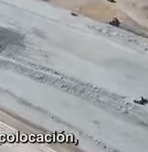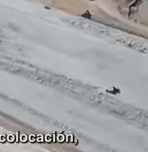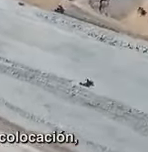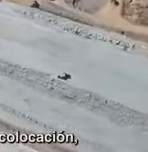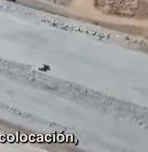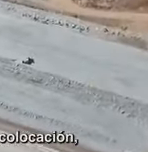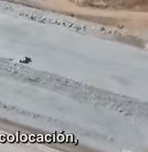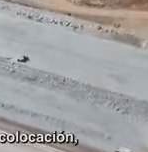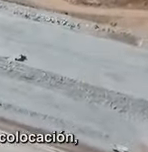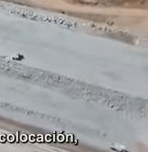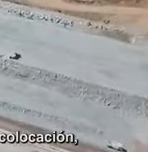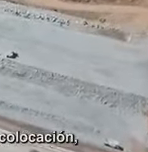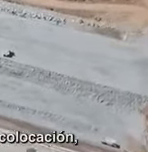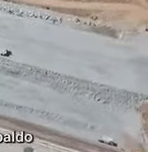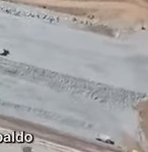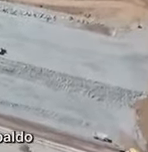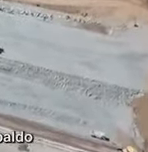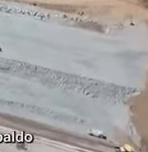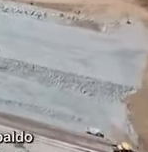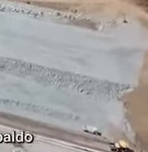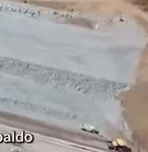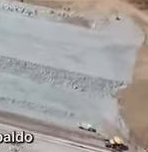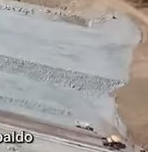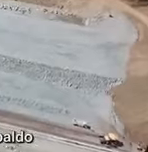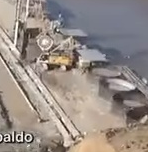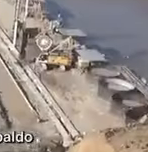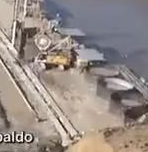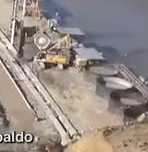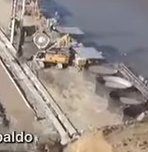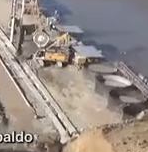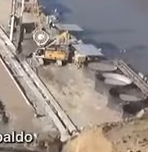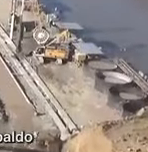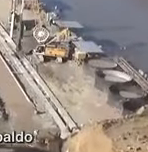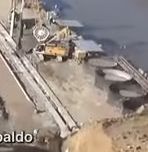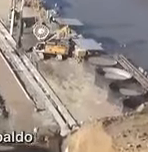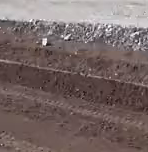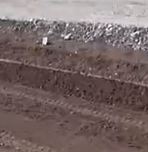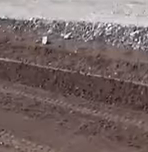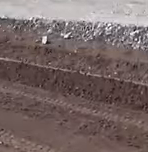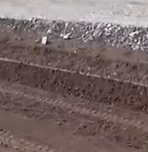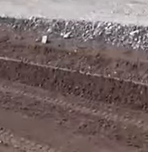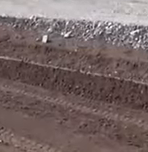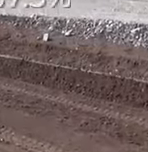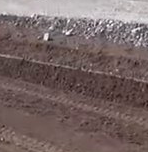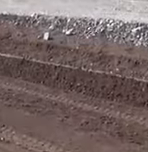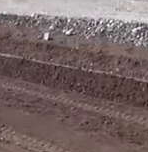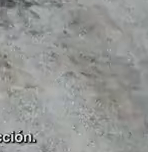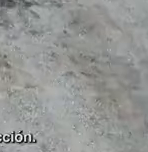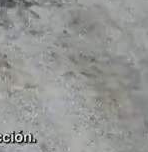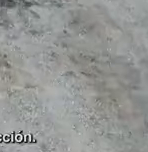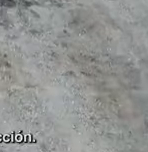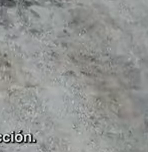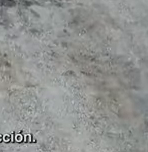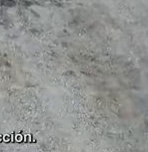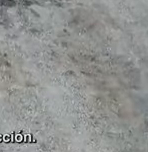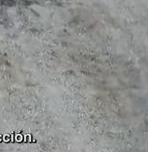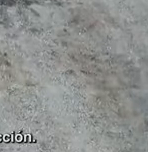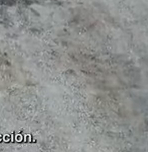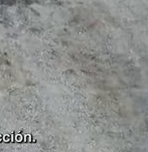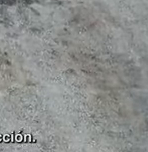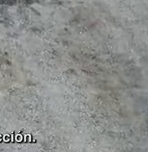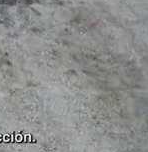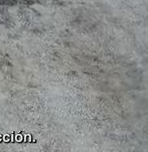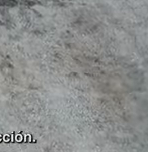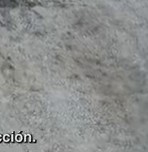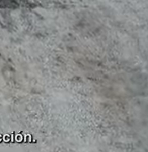arriba, se llevan a cabo trabajos de colocación, conformación y compactación de material de respaldo en todo el cuerpo de la ata guía, así como la colocación